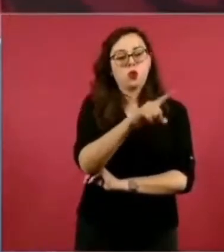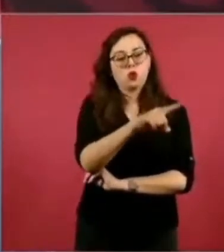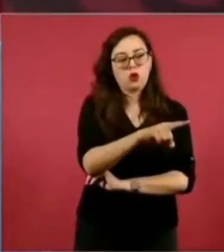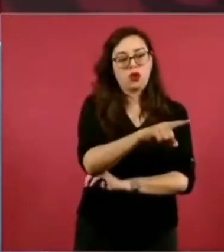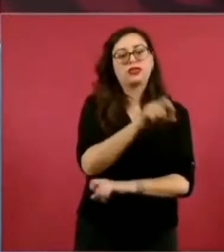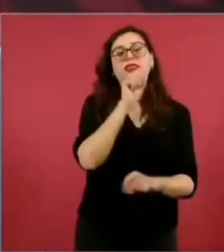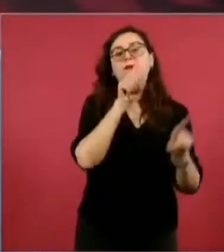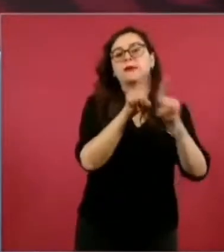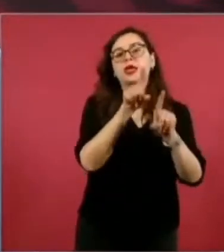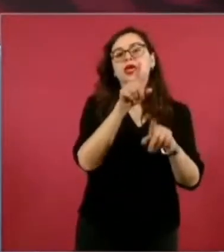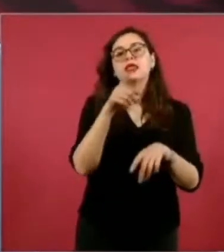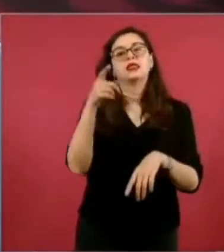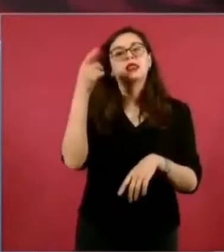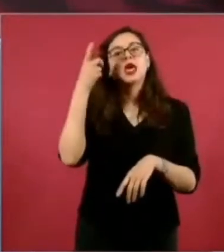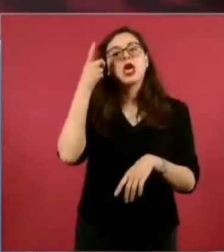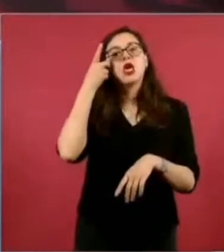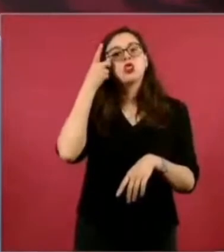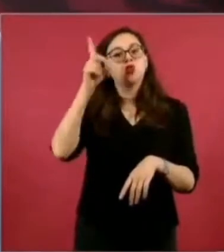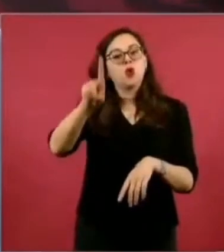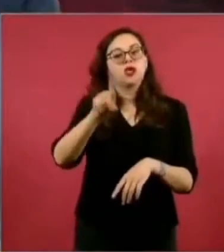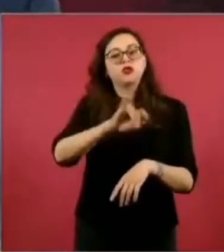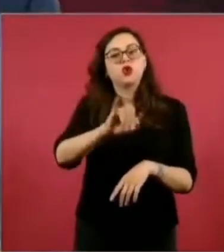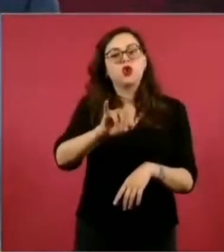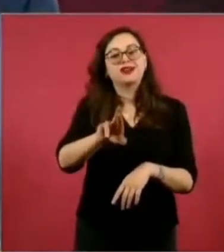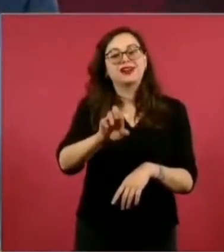periódico Reforma.